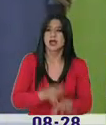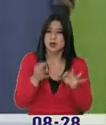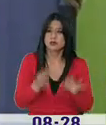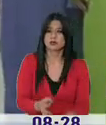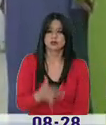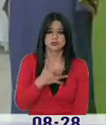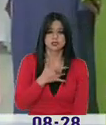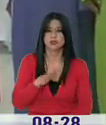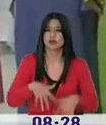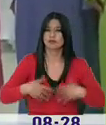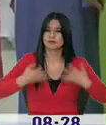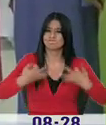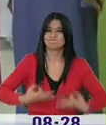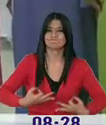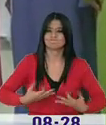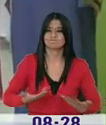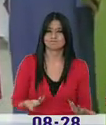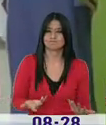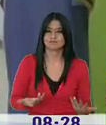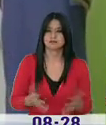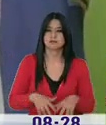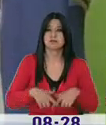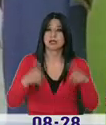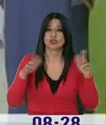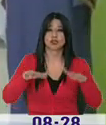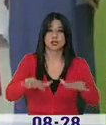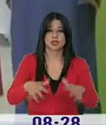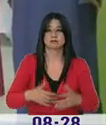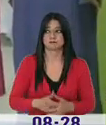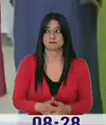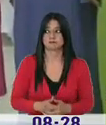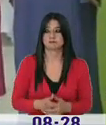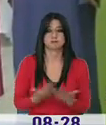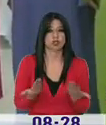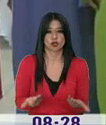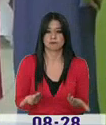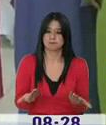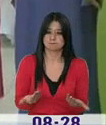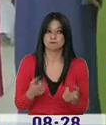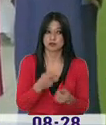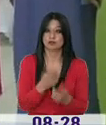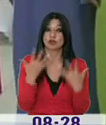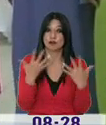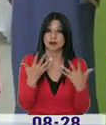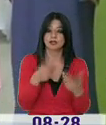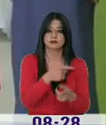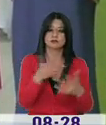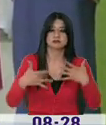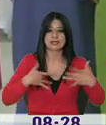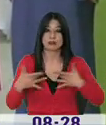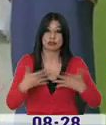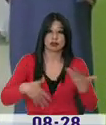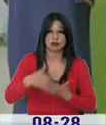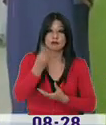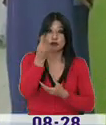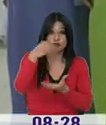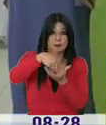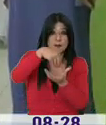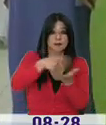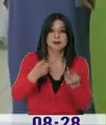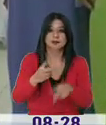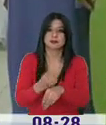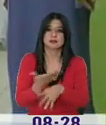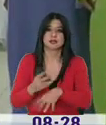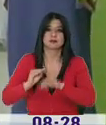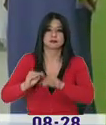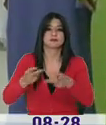que se presentan, cuál es la incidencia mayor. Así que no solamente esta obra busca recaudar fondos, sino también sensibilizar a la población, pero a las